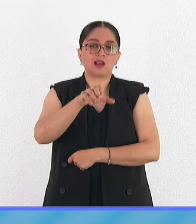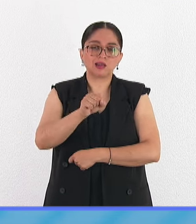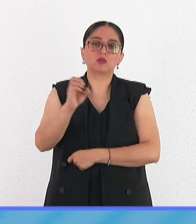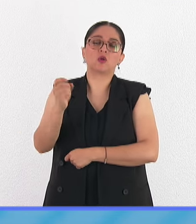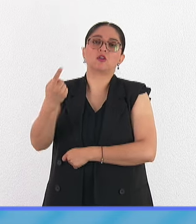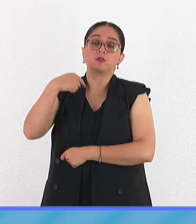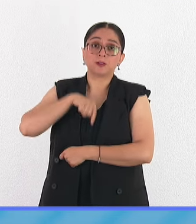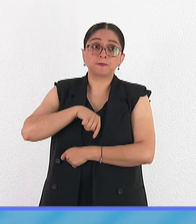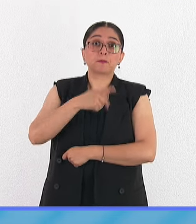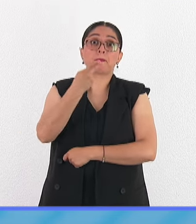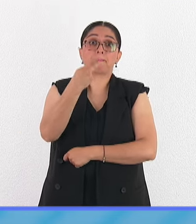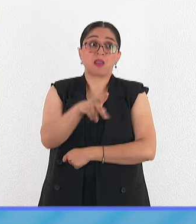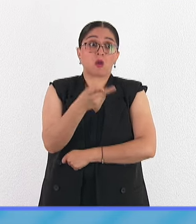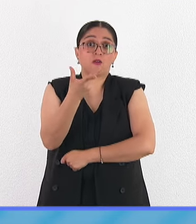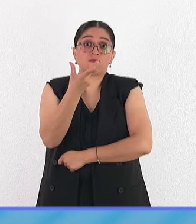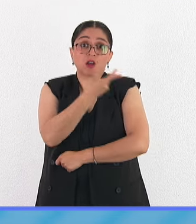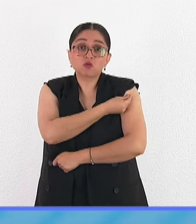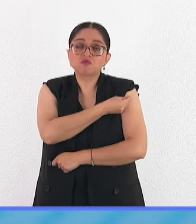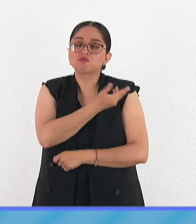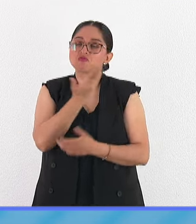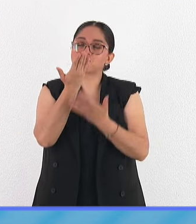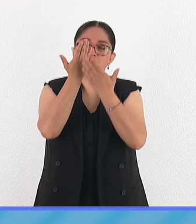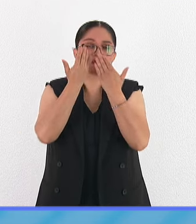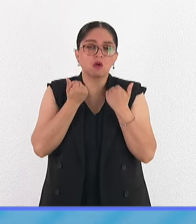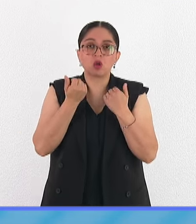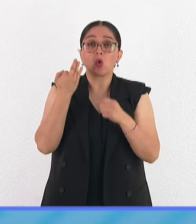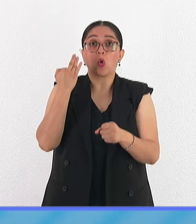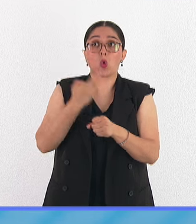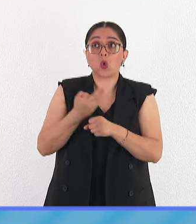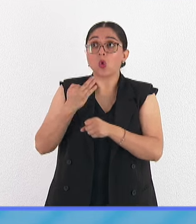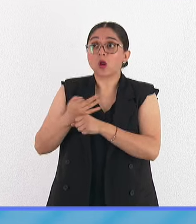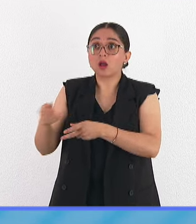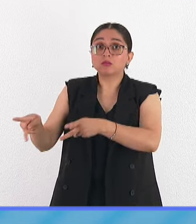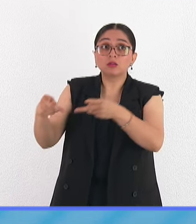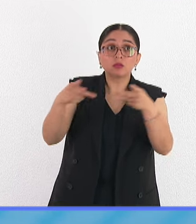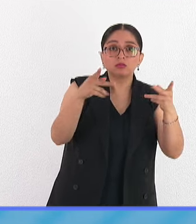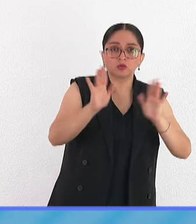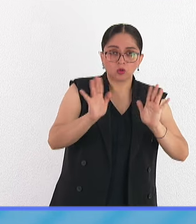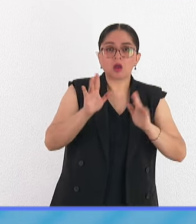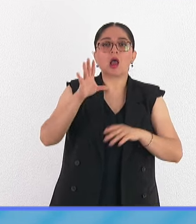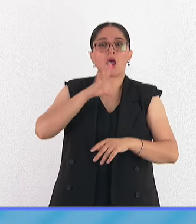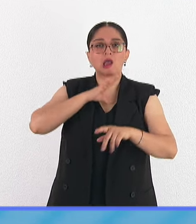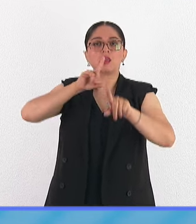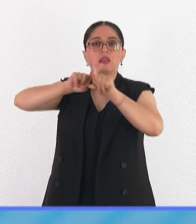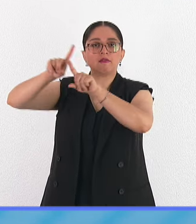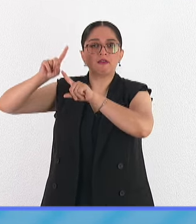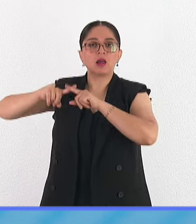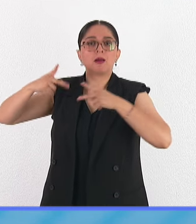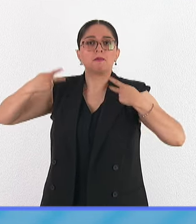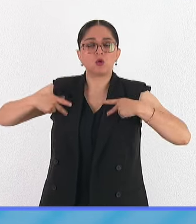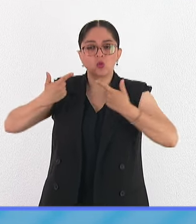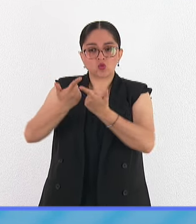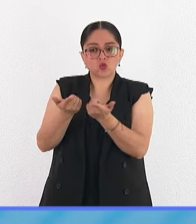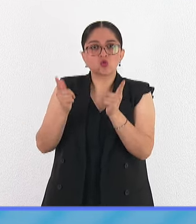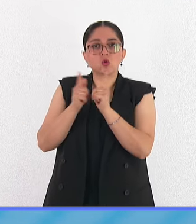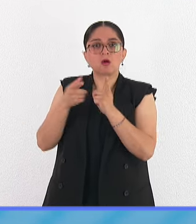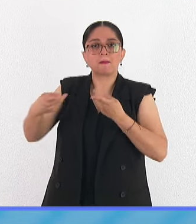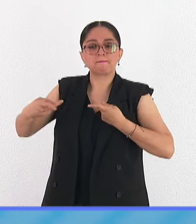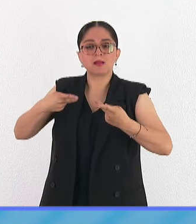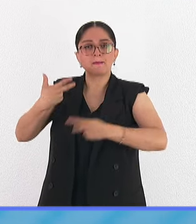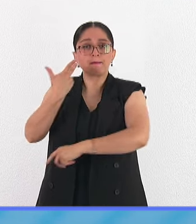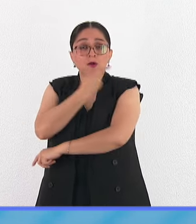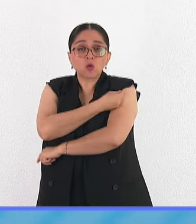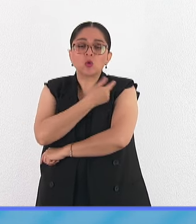comentaba que no hay vacunas actualmente en el mercado, hay grupos desarrollando vacunas, yo no trabajo en vacunas,